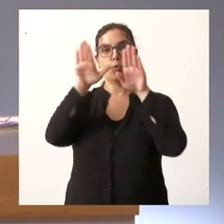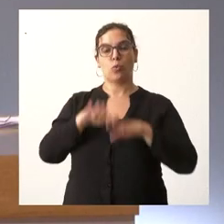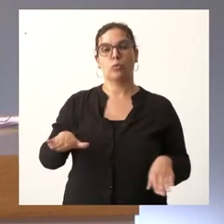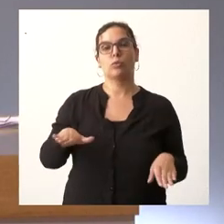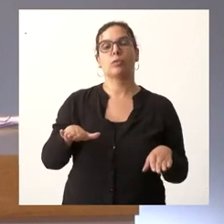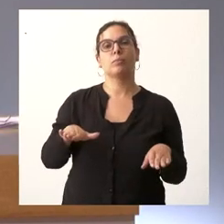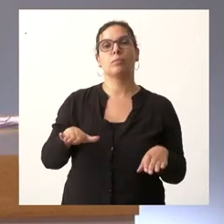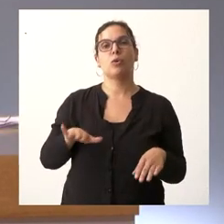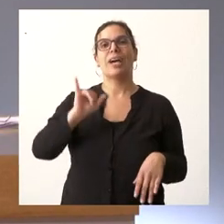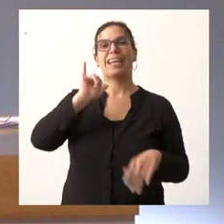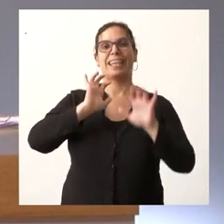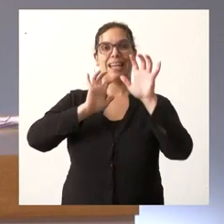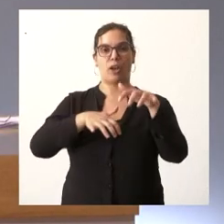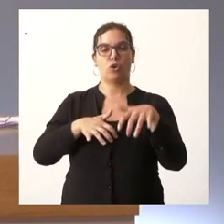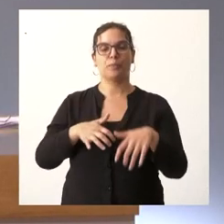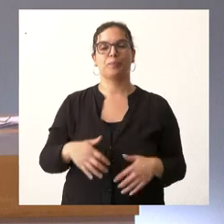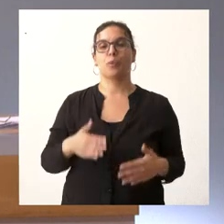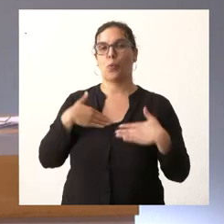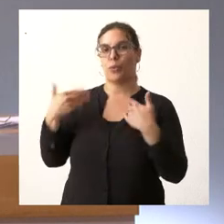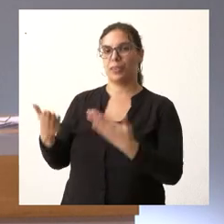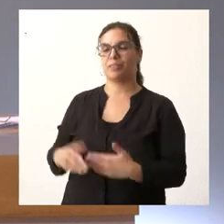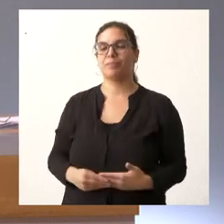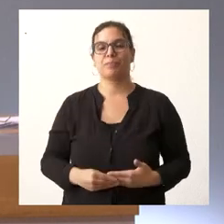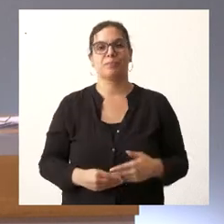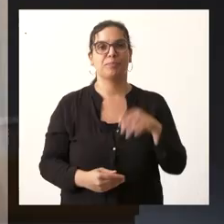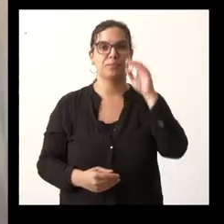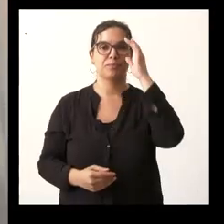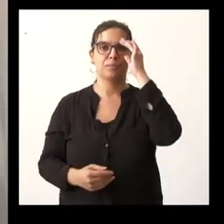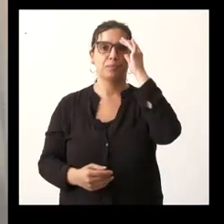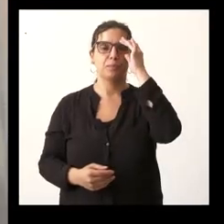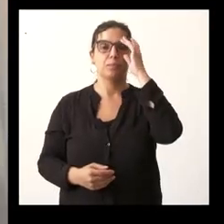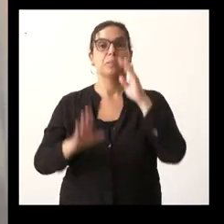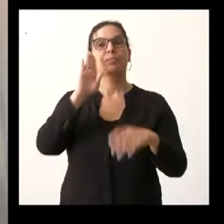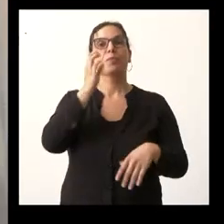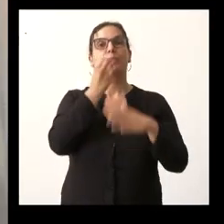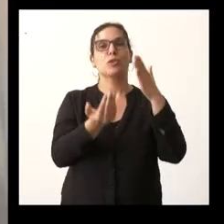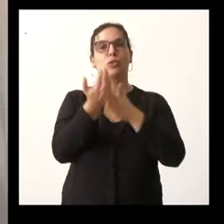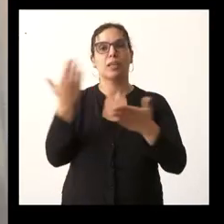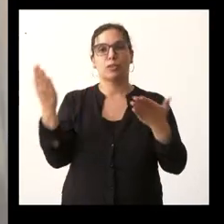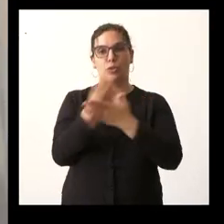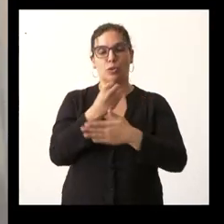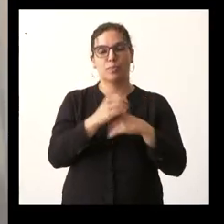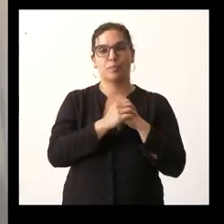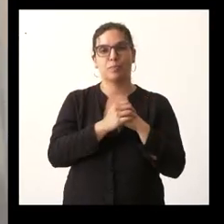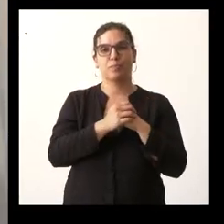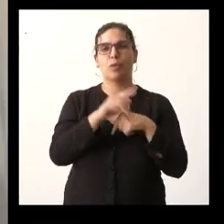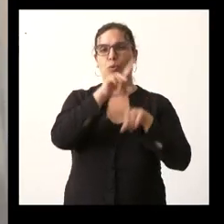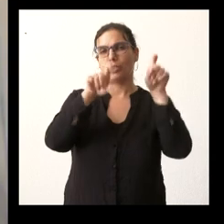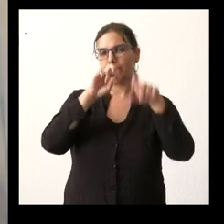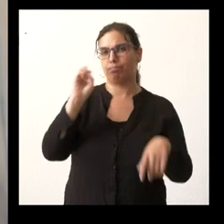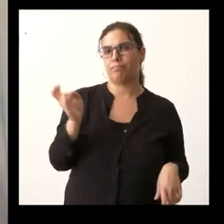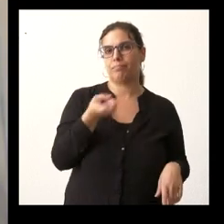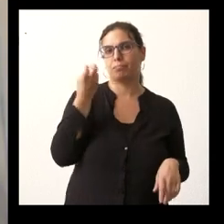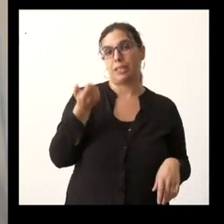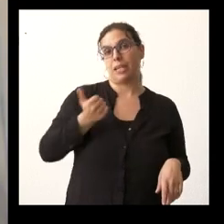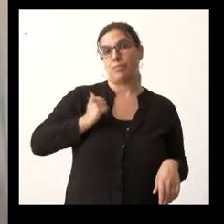Alba de Ileón cuando quieras Elisabeth adelante Hola, buenos días a todos tengo varias cuestiones y bueno